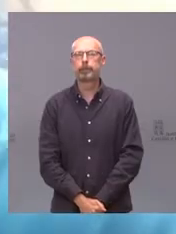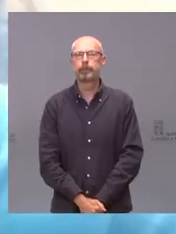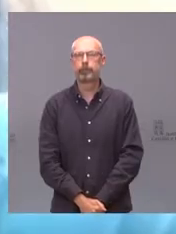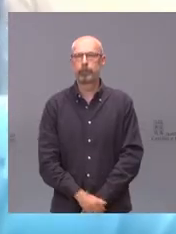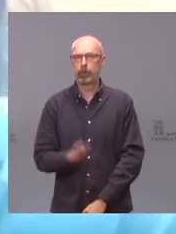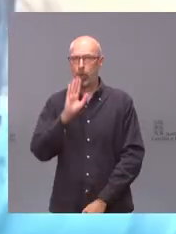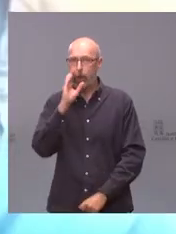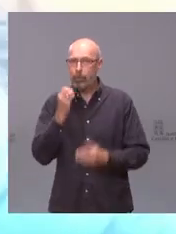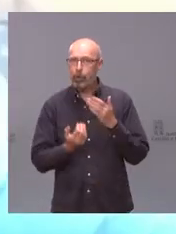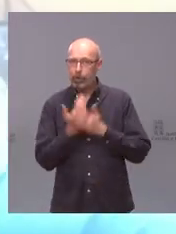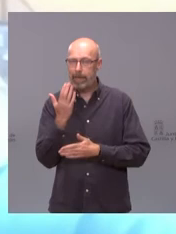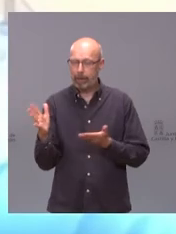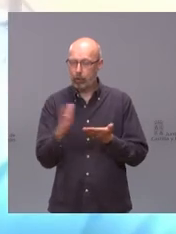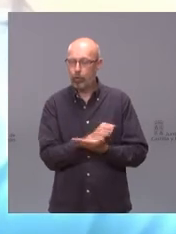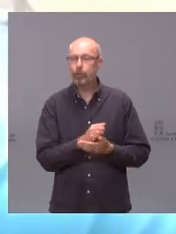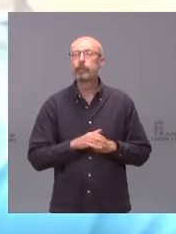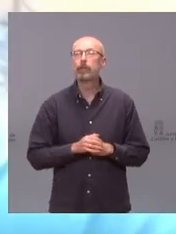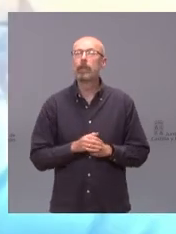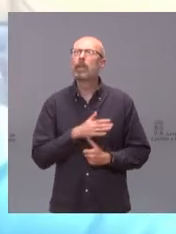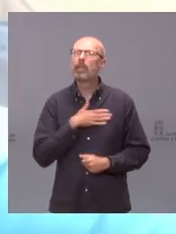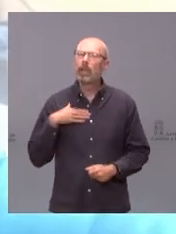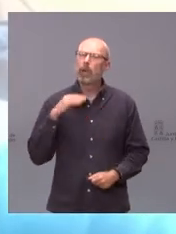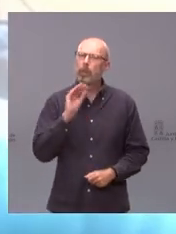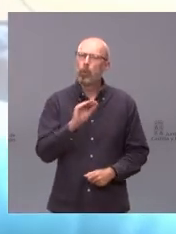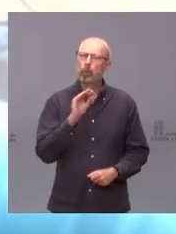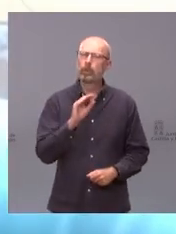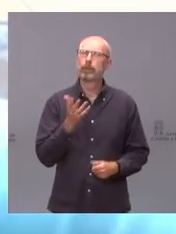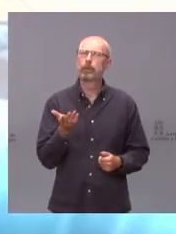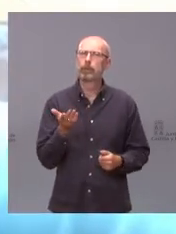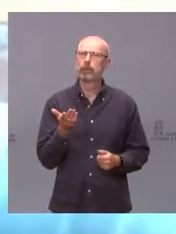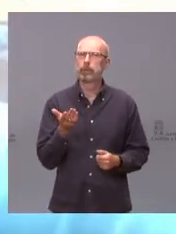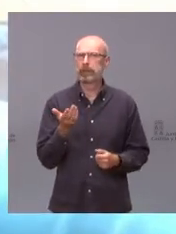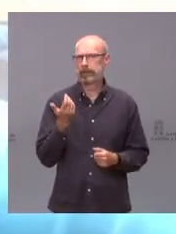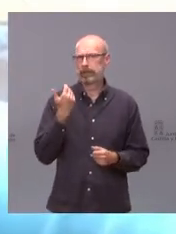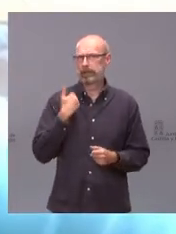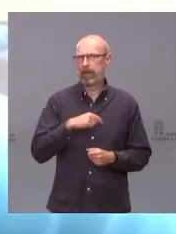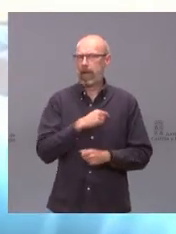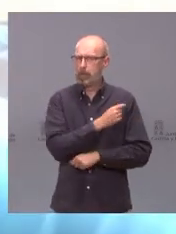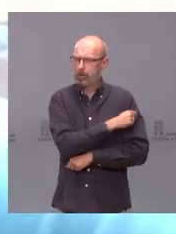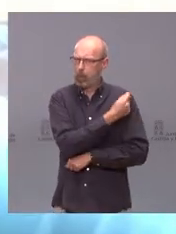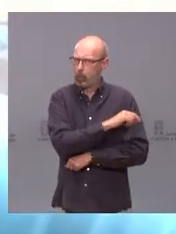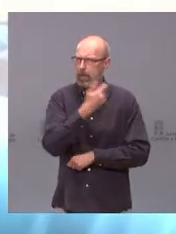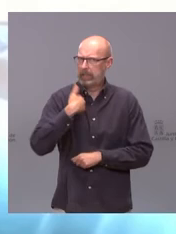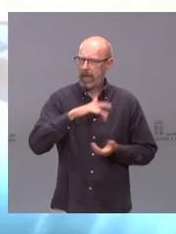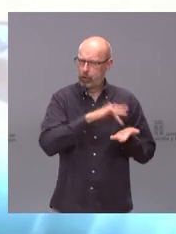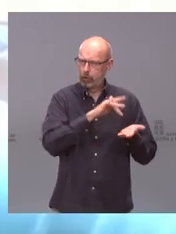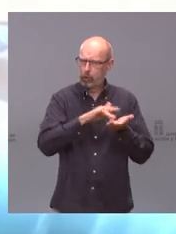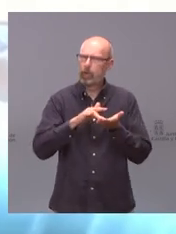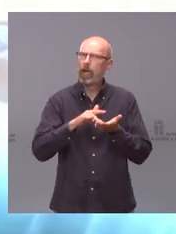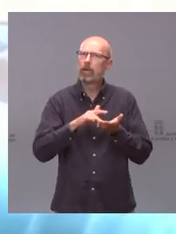Hola, buenos días a todos. Quería preguntarles si han calculado ya el efecto que puede tener las personas vacunadas en el número de